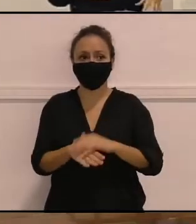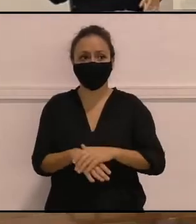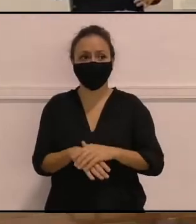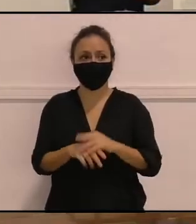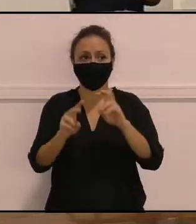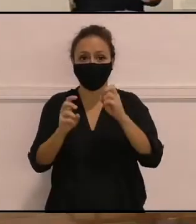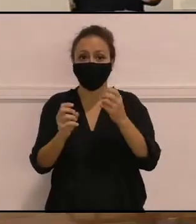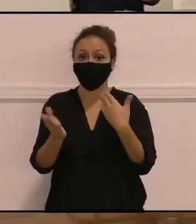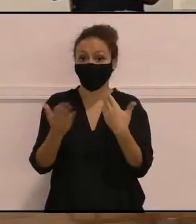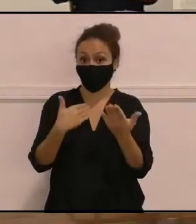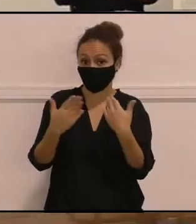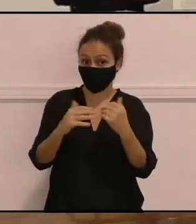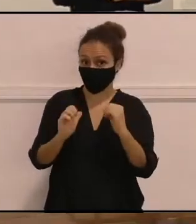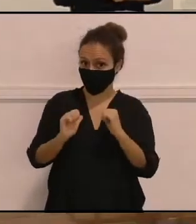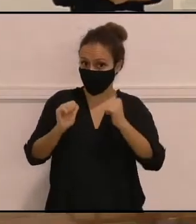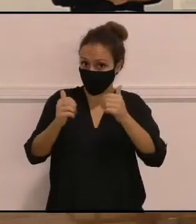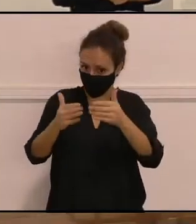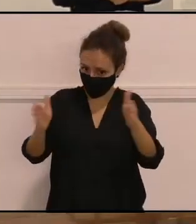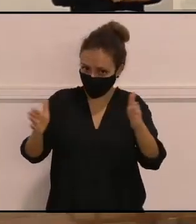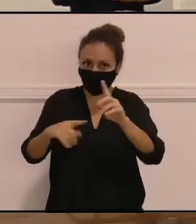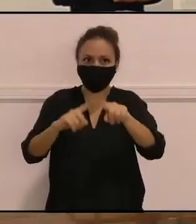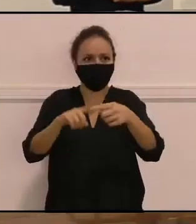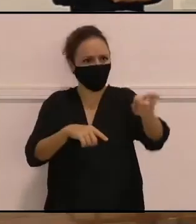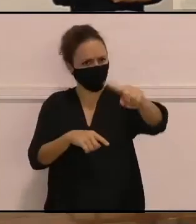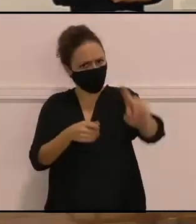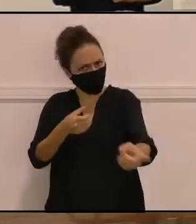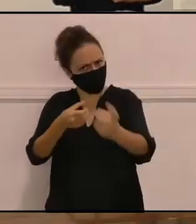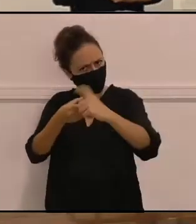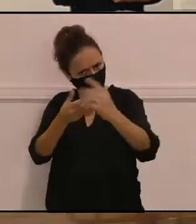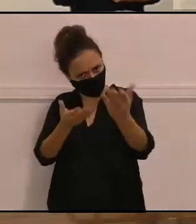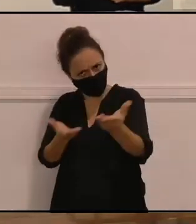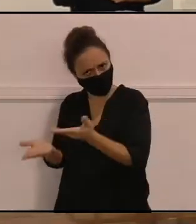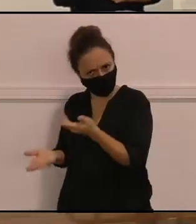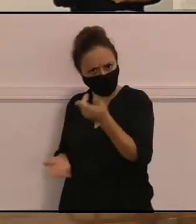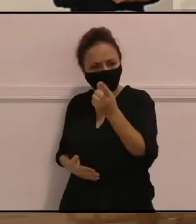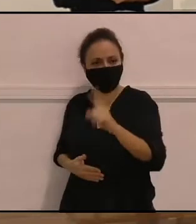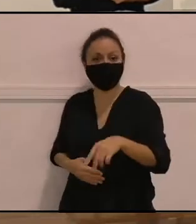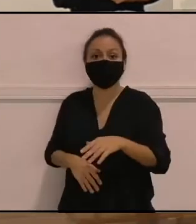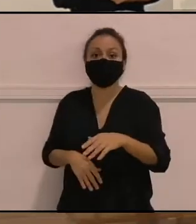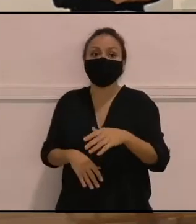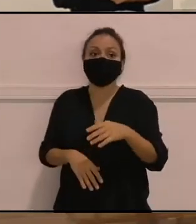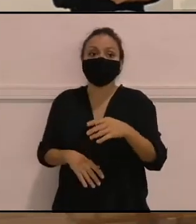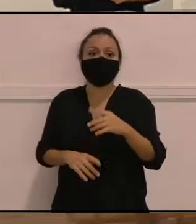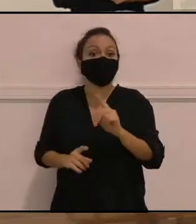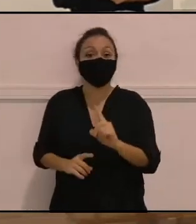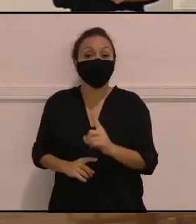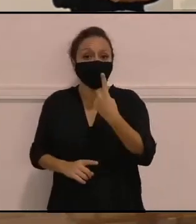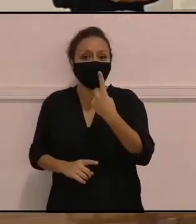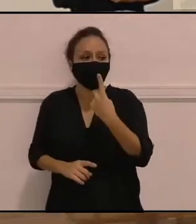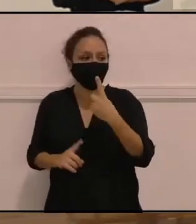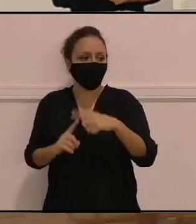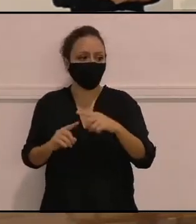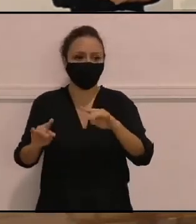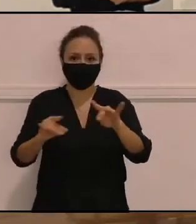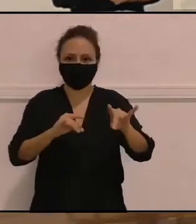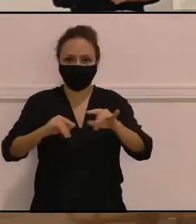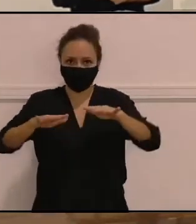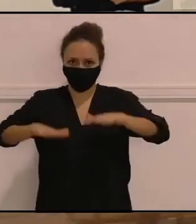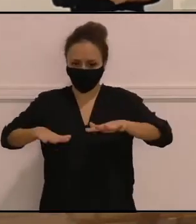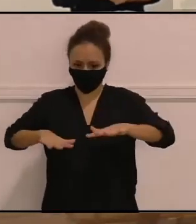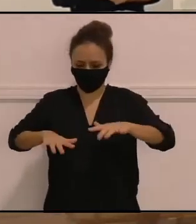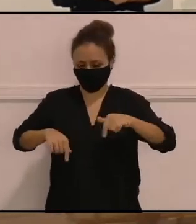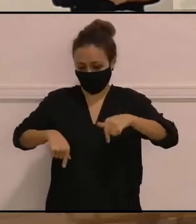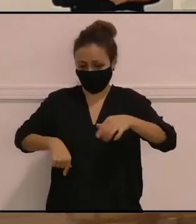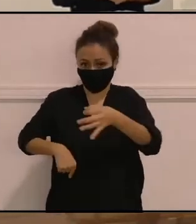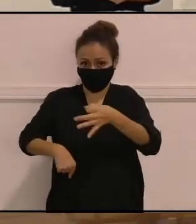conversación y luego invitarles a ustedes a que se sumen, era interesante como partir de nuestro propio territorio. Estamos en